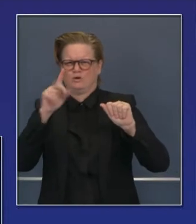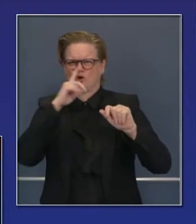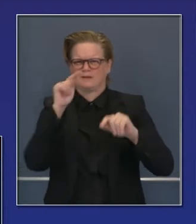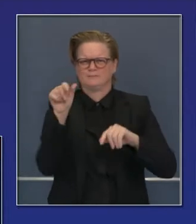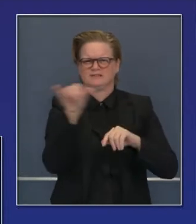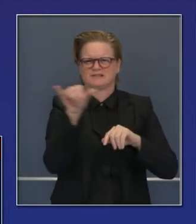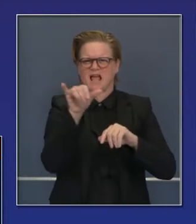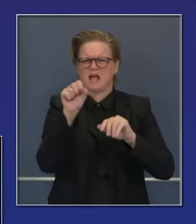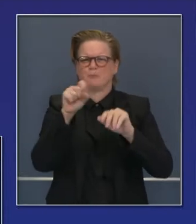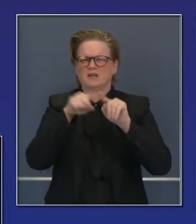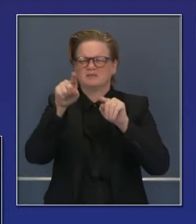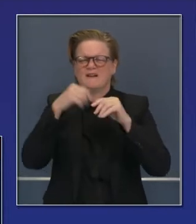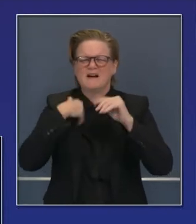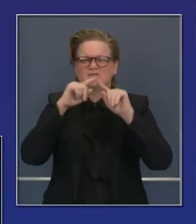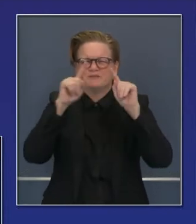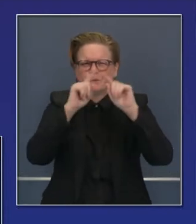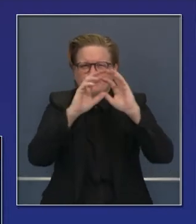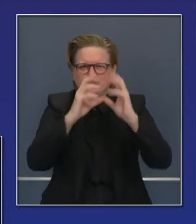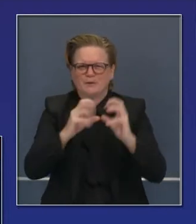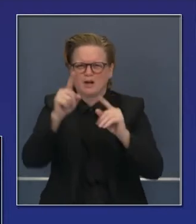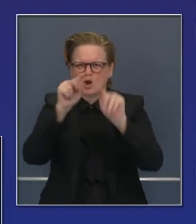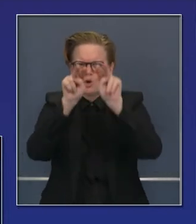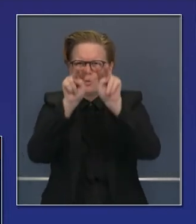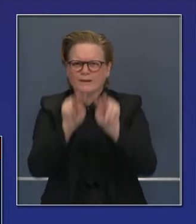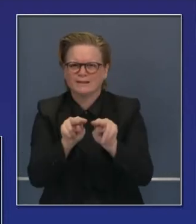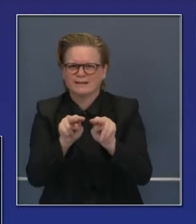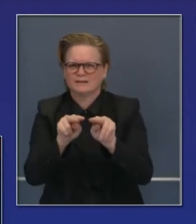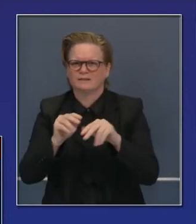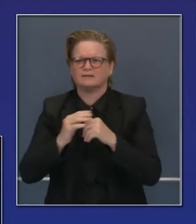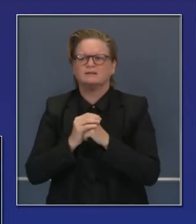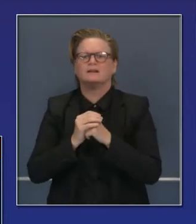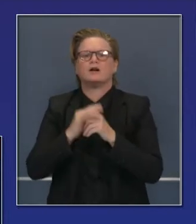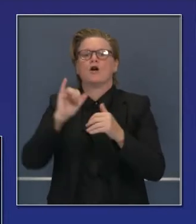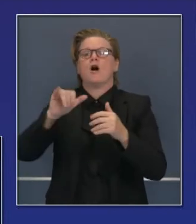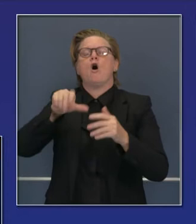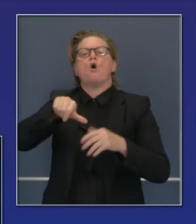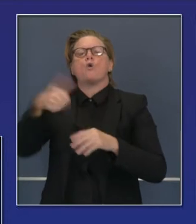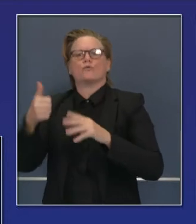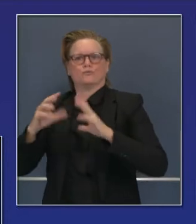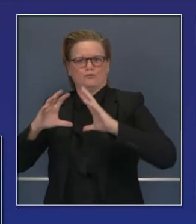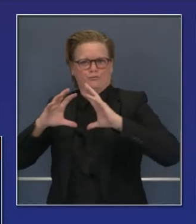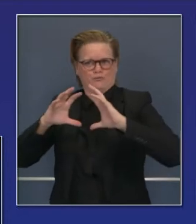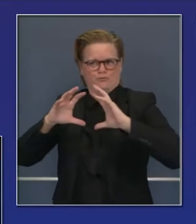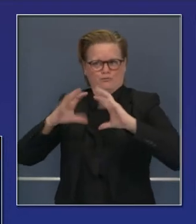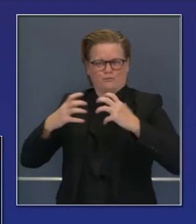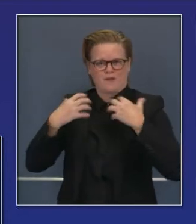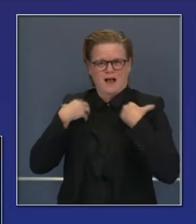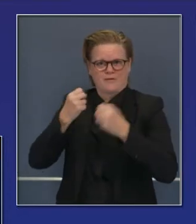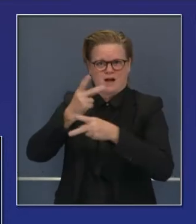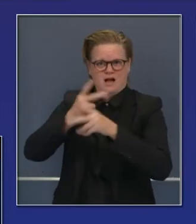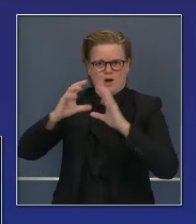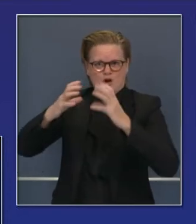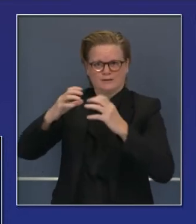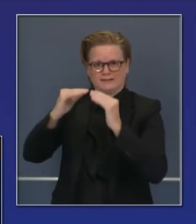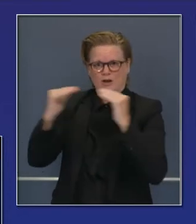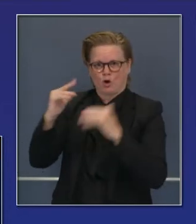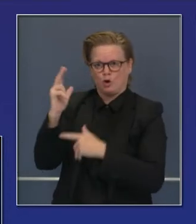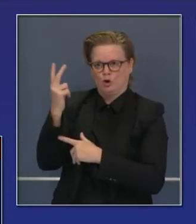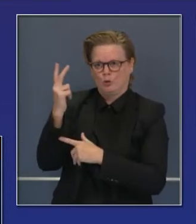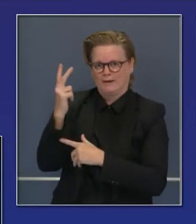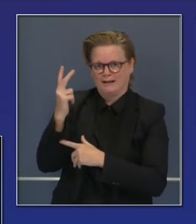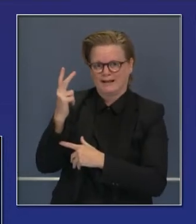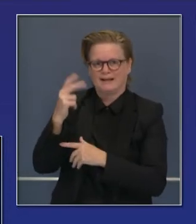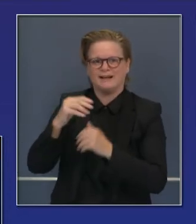COVID19.ca.gov. El nivel 3, el nivel 3, son otros sitios donde hay trabajadores de sanidad,